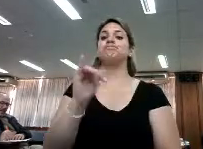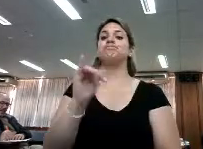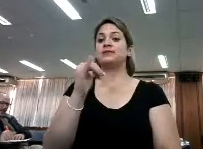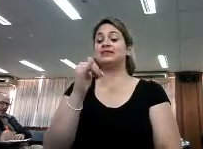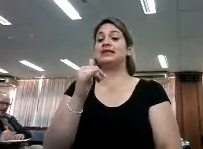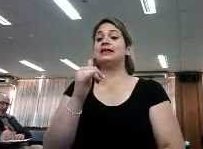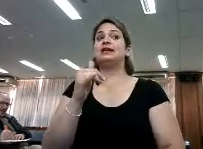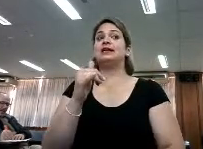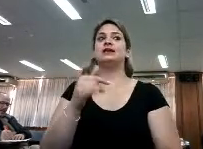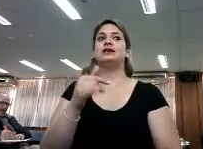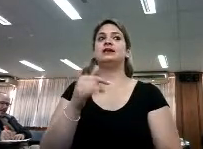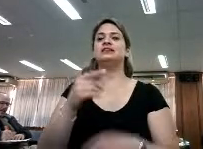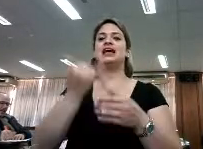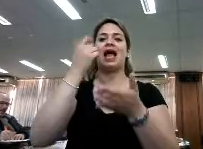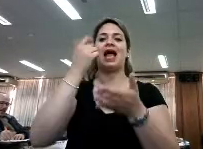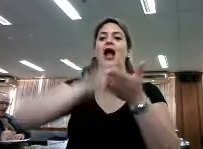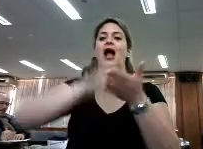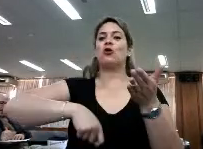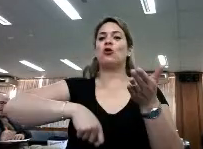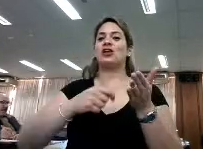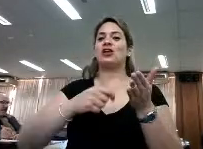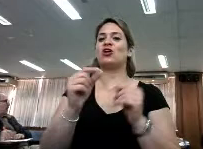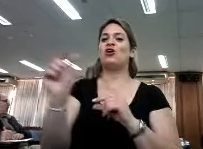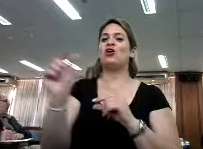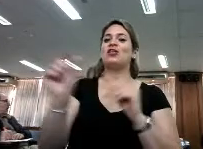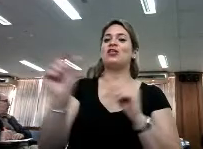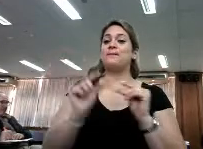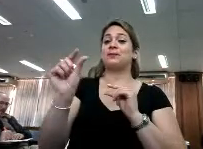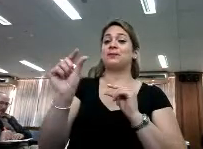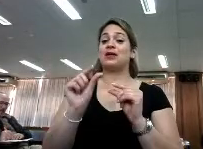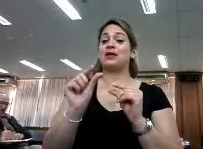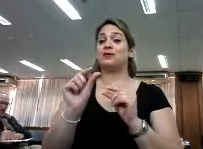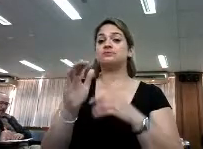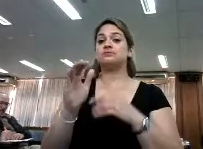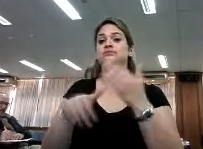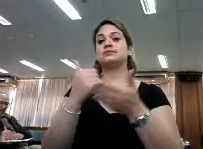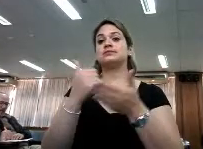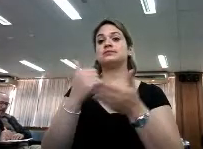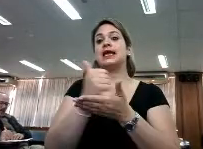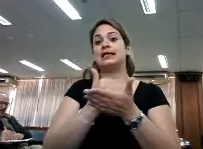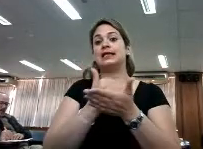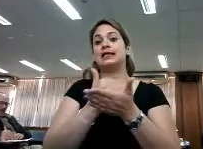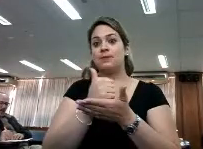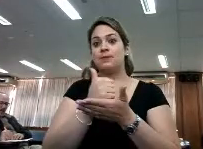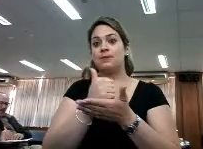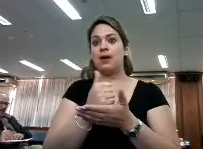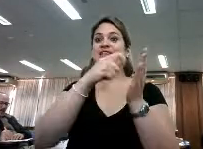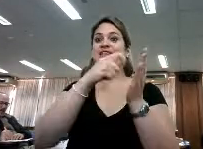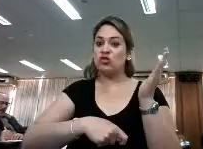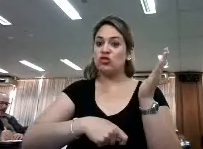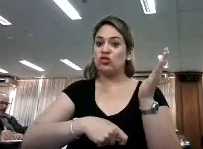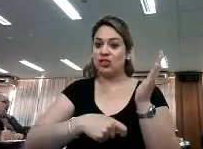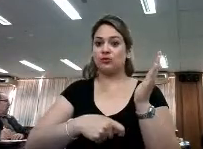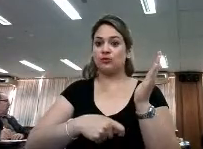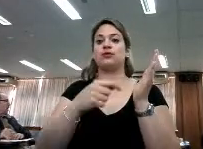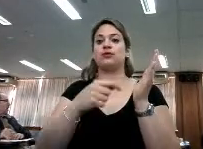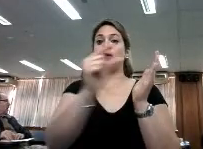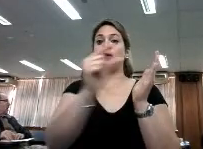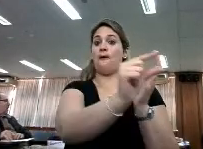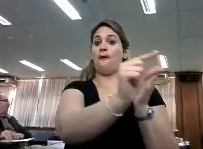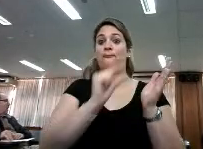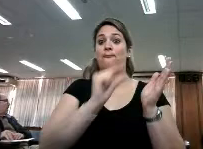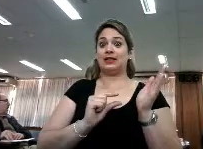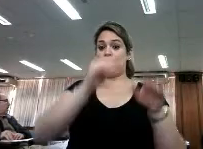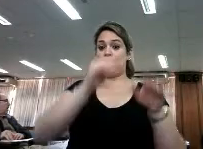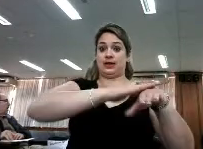un contrato de comodato y ahora estamos esperando porque el contrato debe figurar quien lo